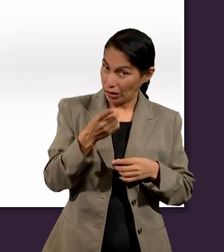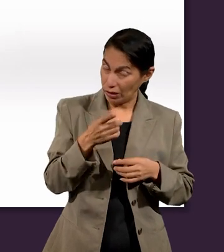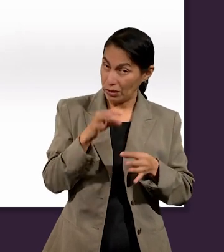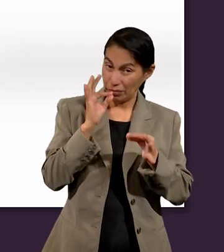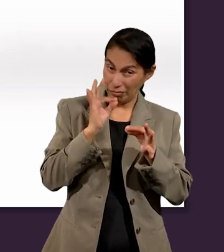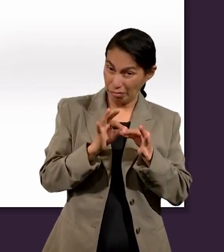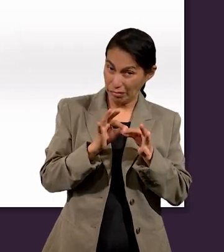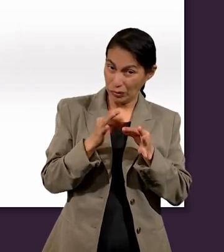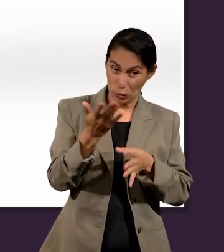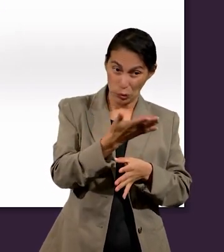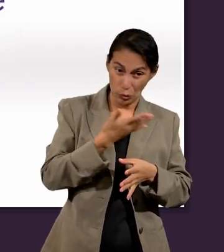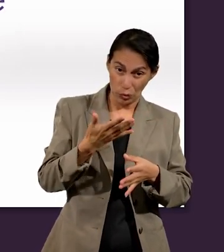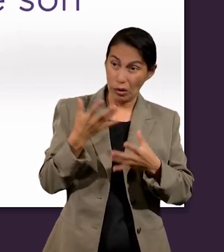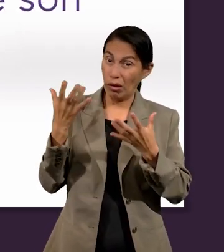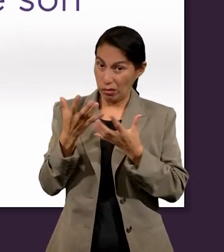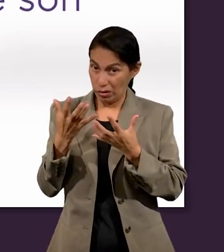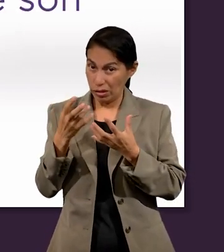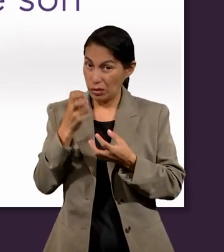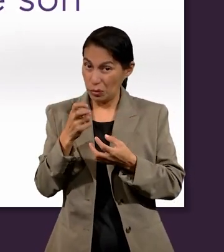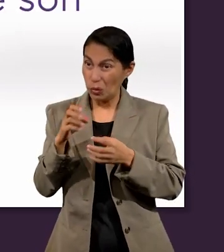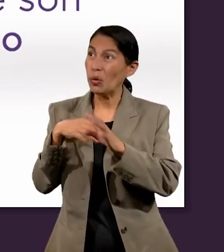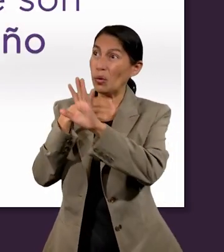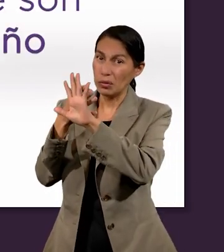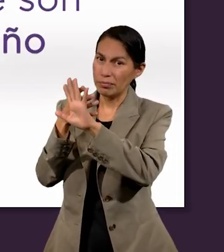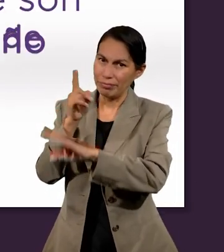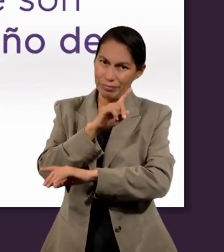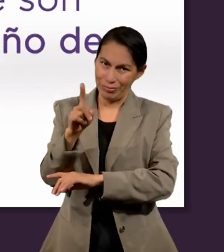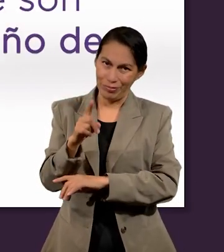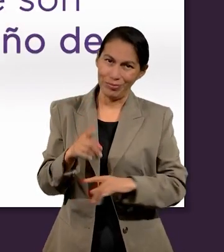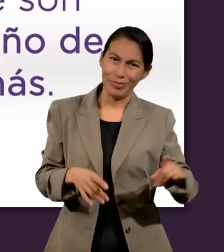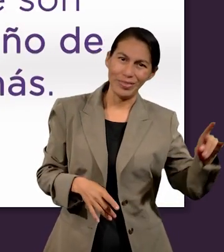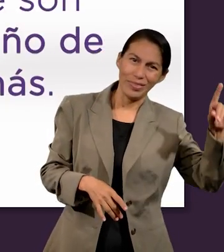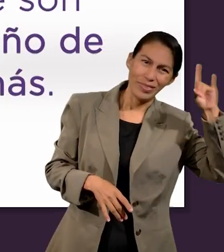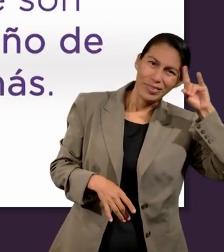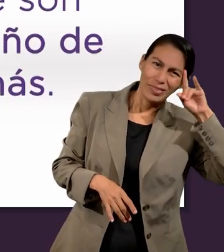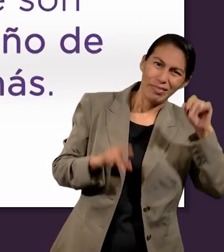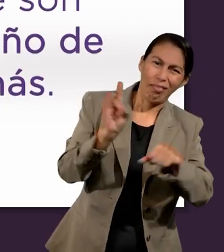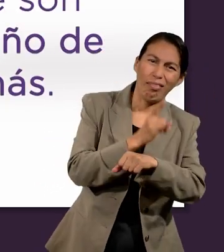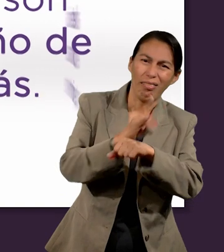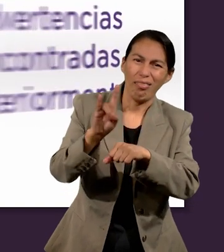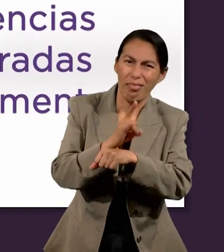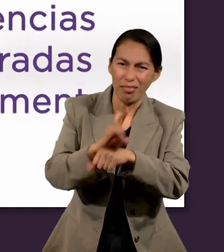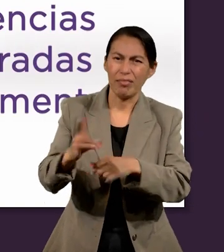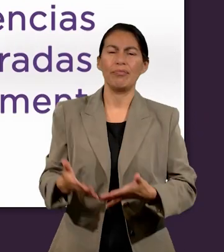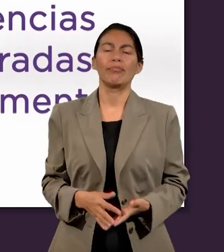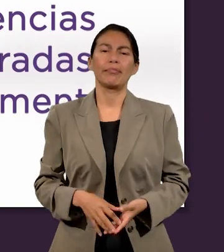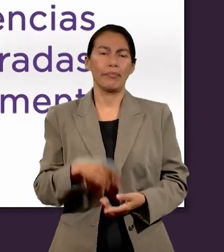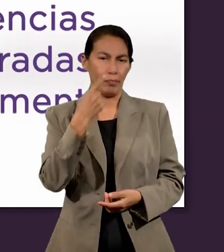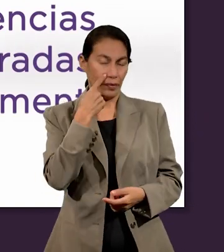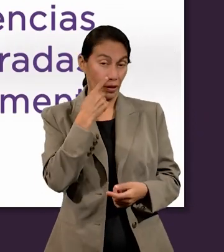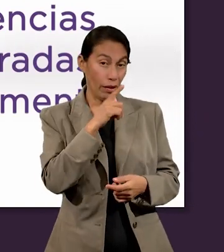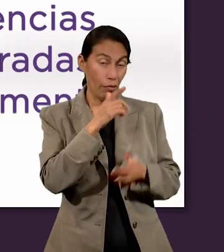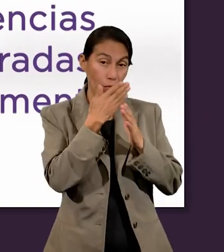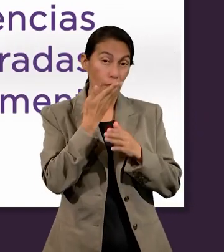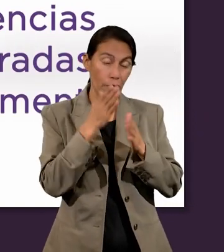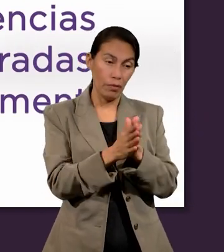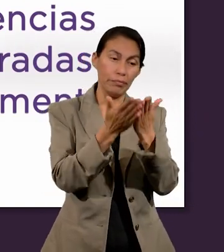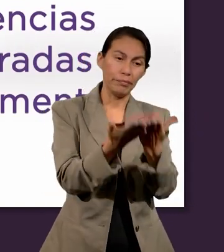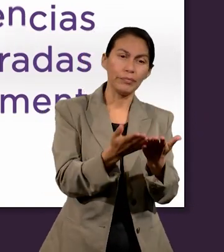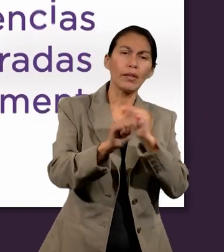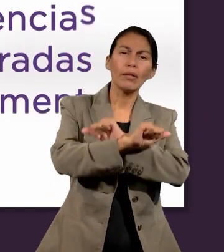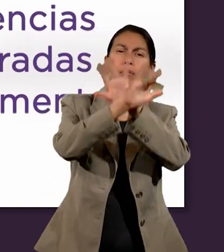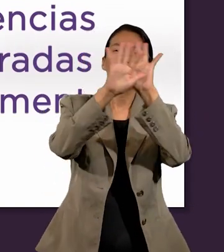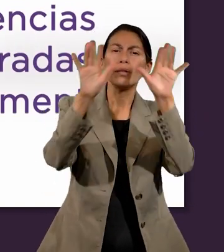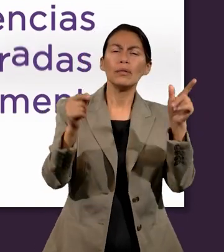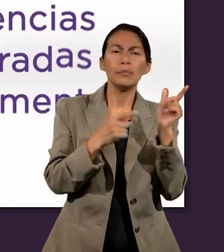que no las practiquemos porque son un engaño de Satanás. El libro de Apocalipsis se suma